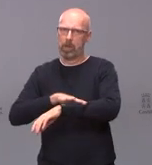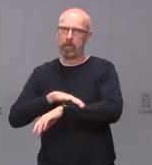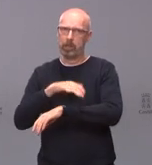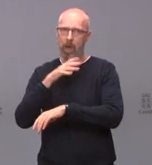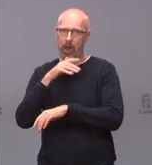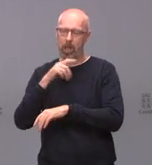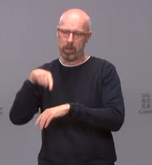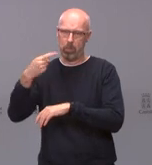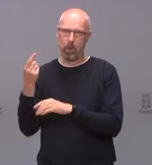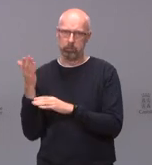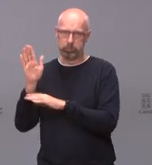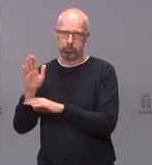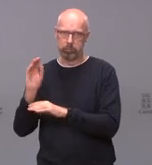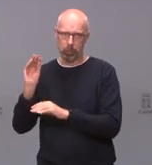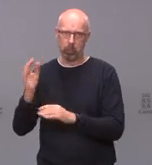momento ese mismo asunto